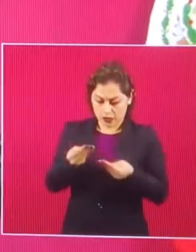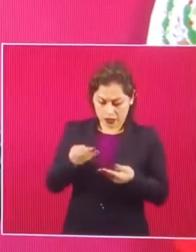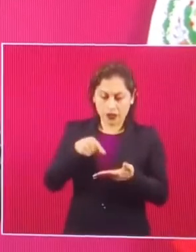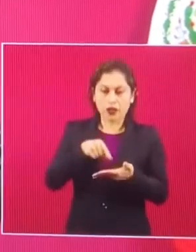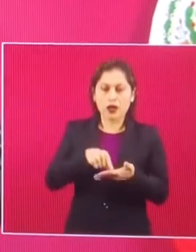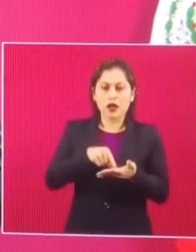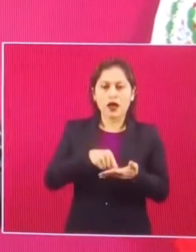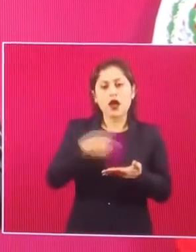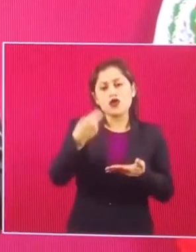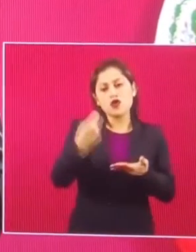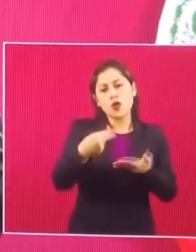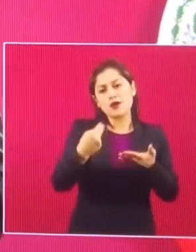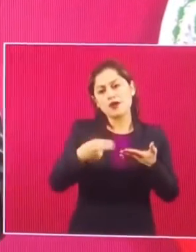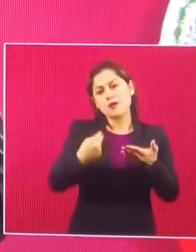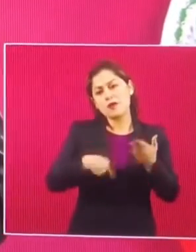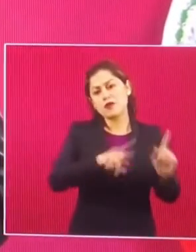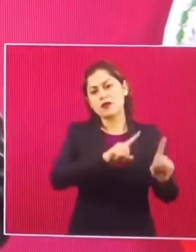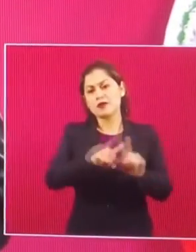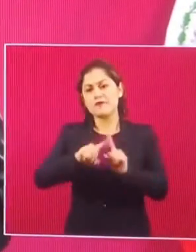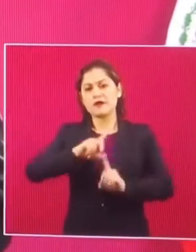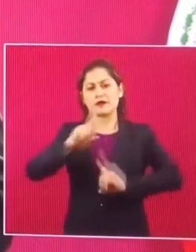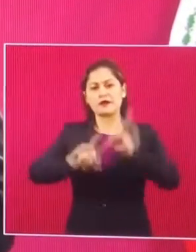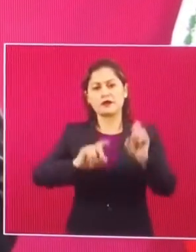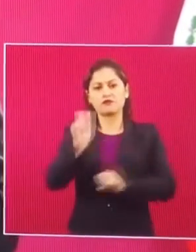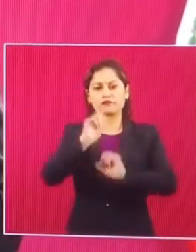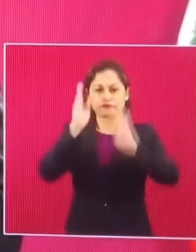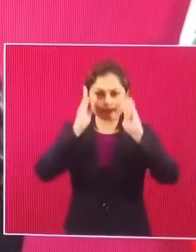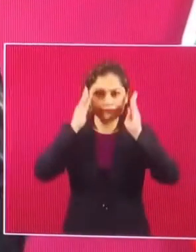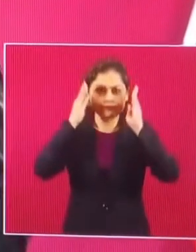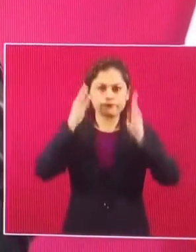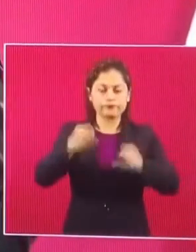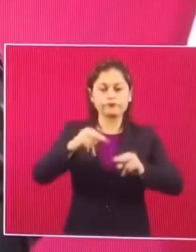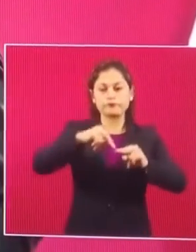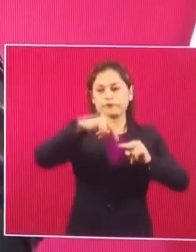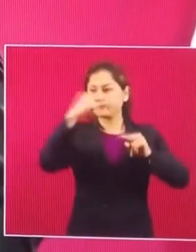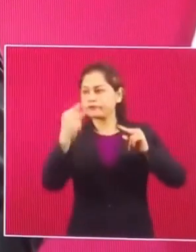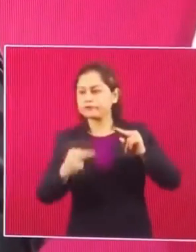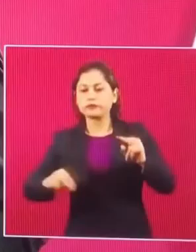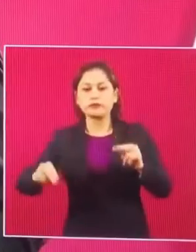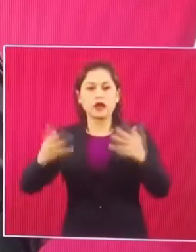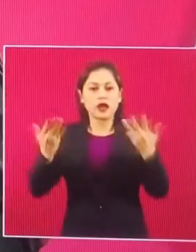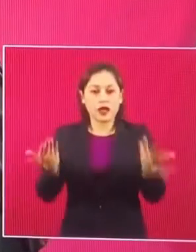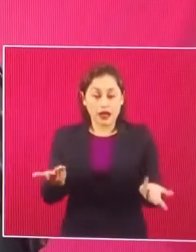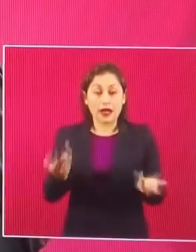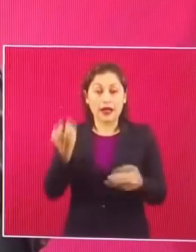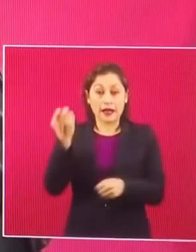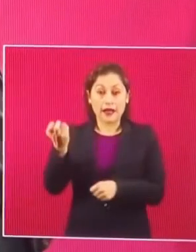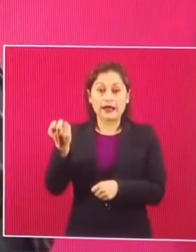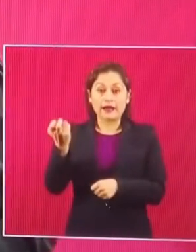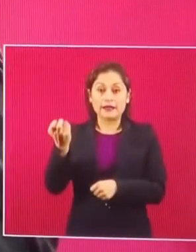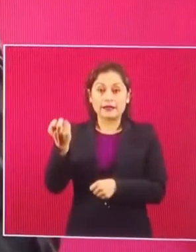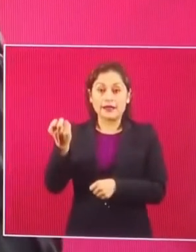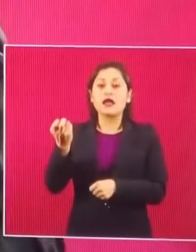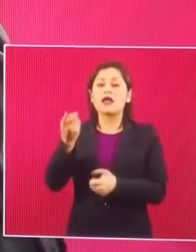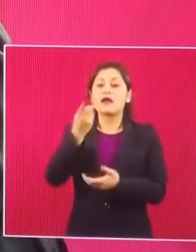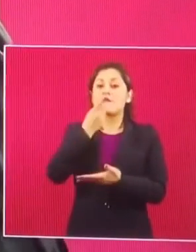deportistas dedicados a la natación, agradeciendo por este apoyo